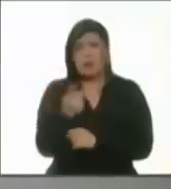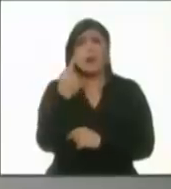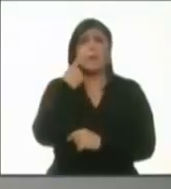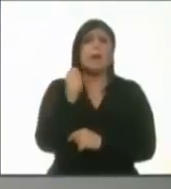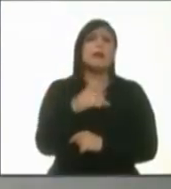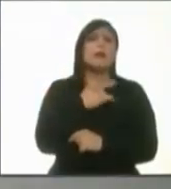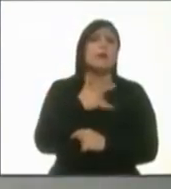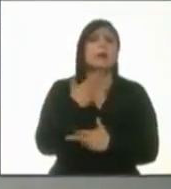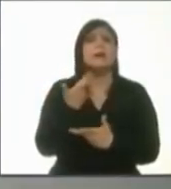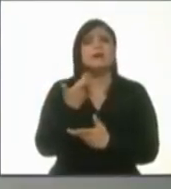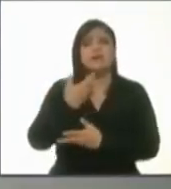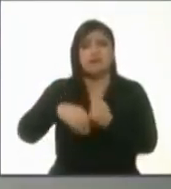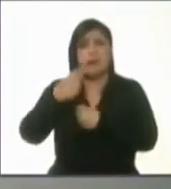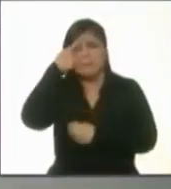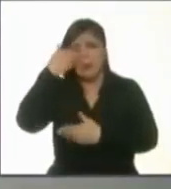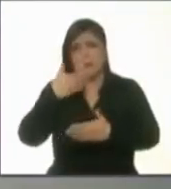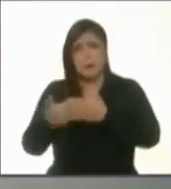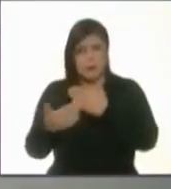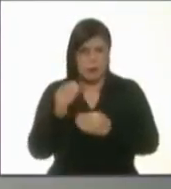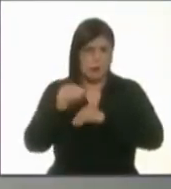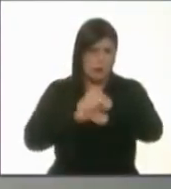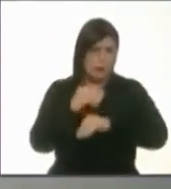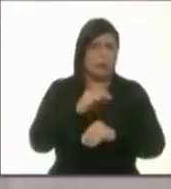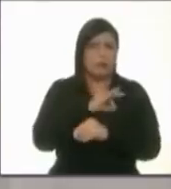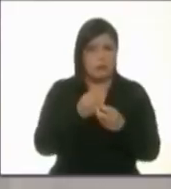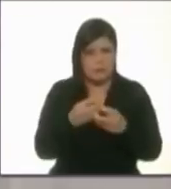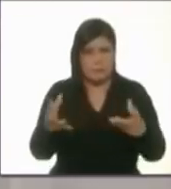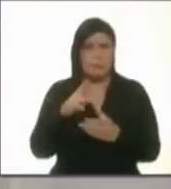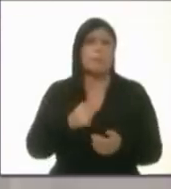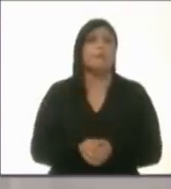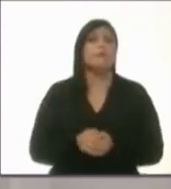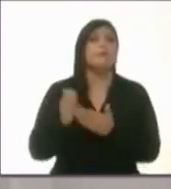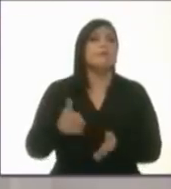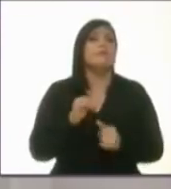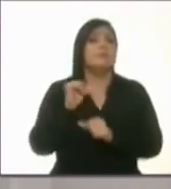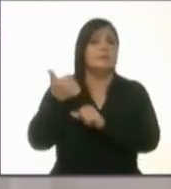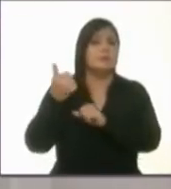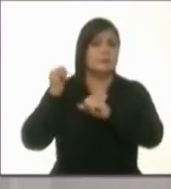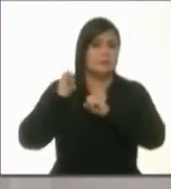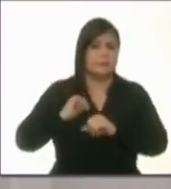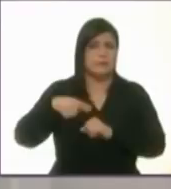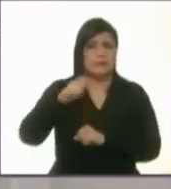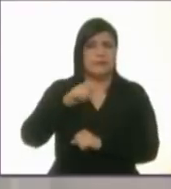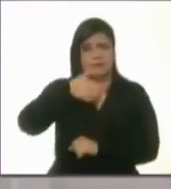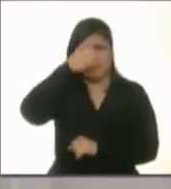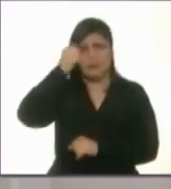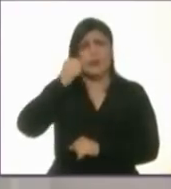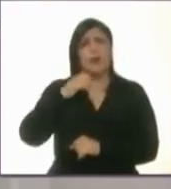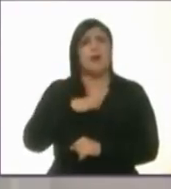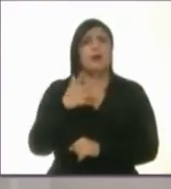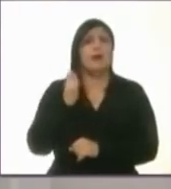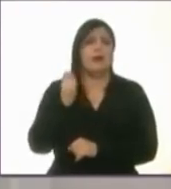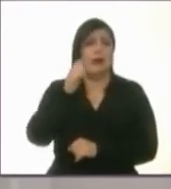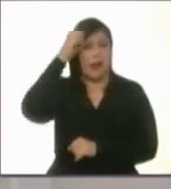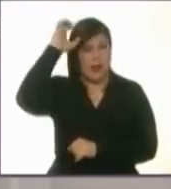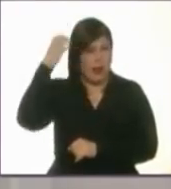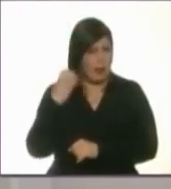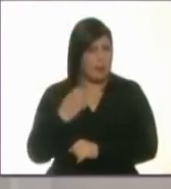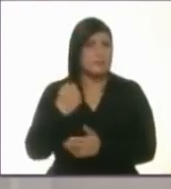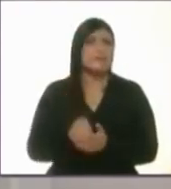Muchísimas gracias, candidato del PRI. Miquel Arriola es el turno de la candidata de Juntos Haremos Historia, Claudia Sheinbaum.